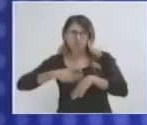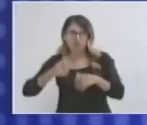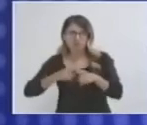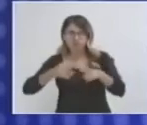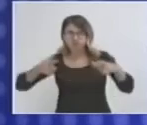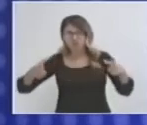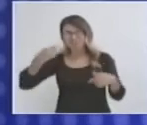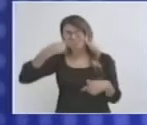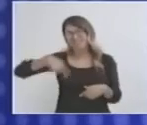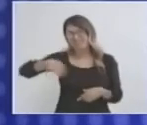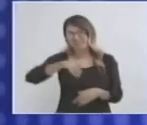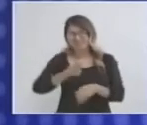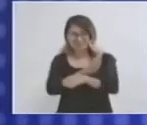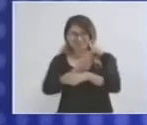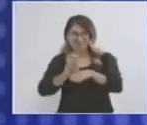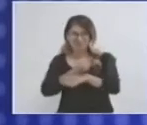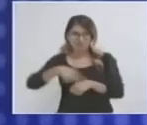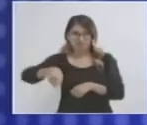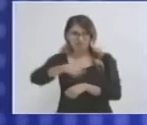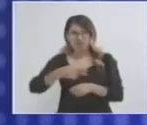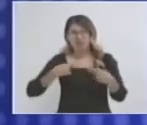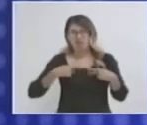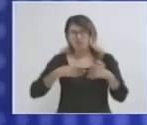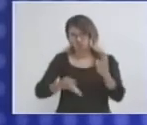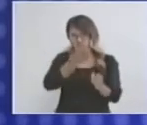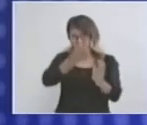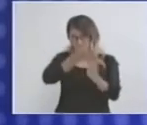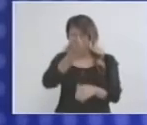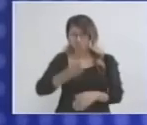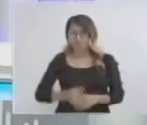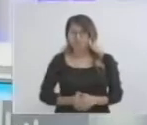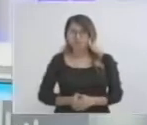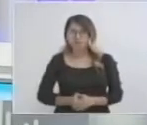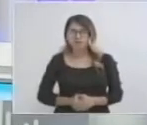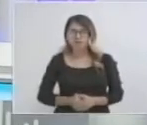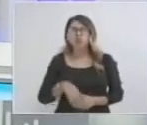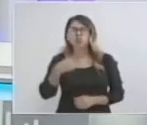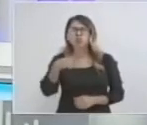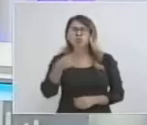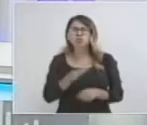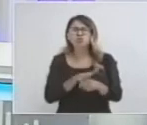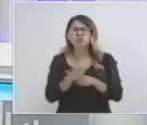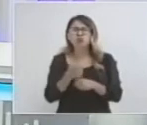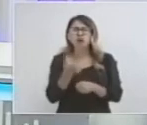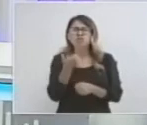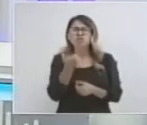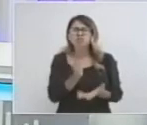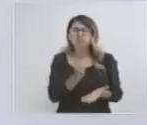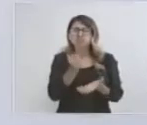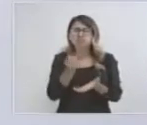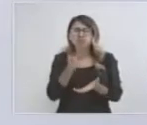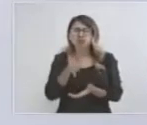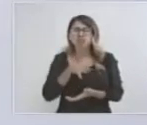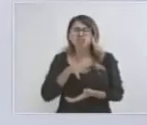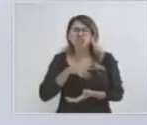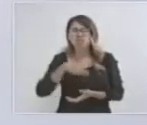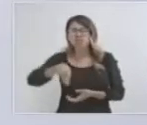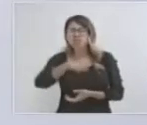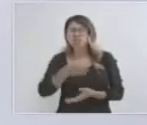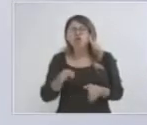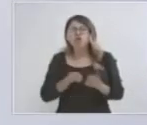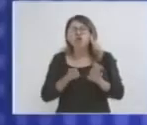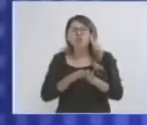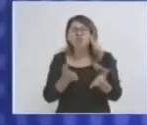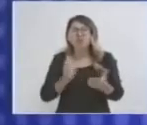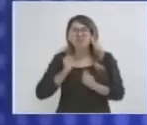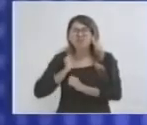buscando el beneficio del sector de la construcción. ¿Y cuál fue el bono por parte de los afiliados que lo tienen ahorita como titular de